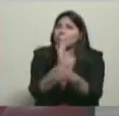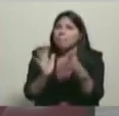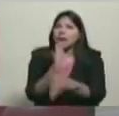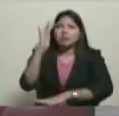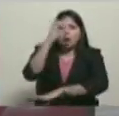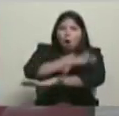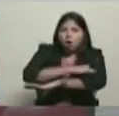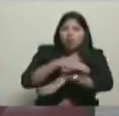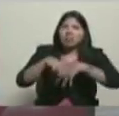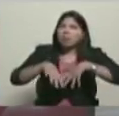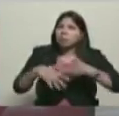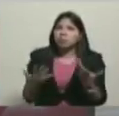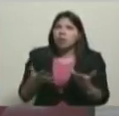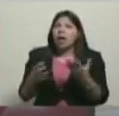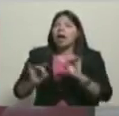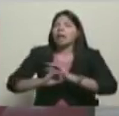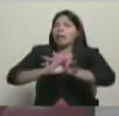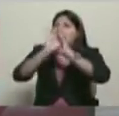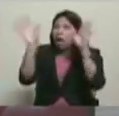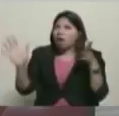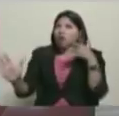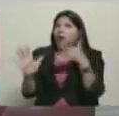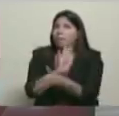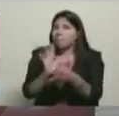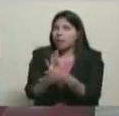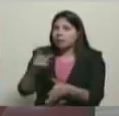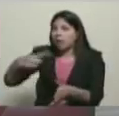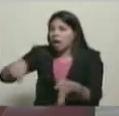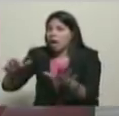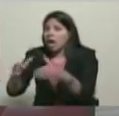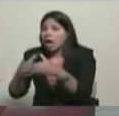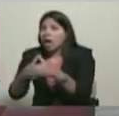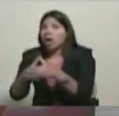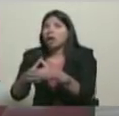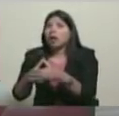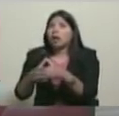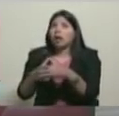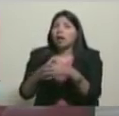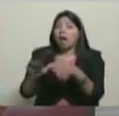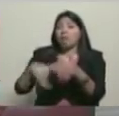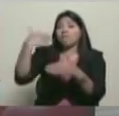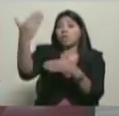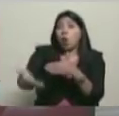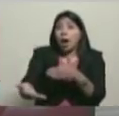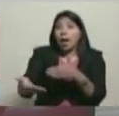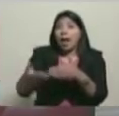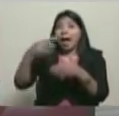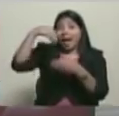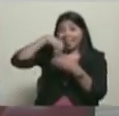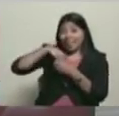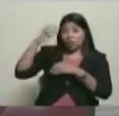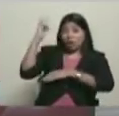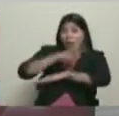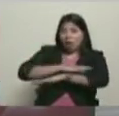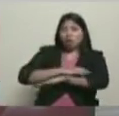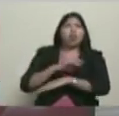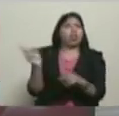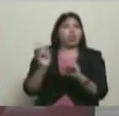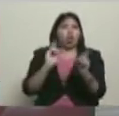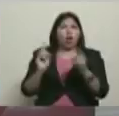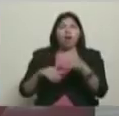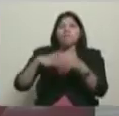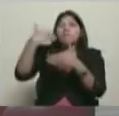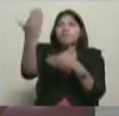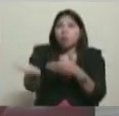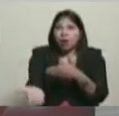reiterar ese mensaje y aclarar que ellos están ubicados en la parte externa, como usted lo decía. Y también aclarar, pues, que